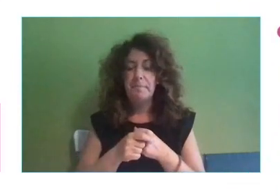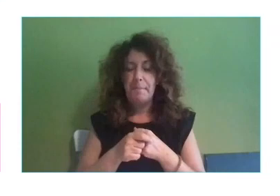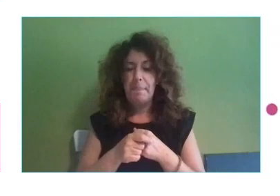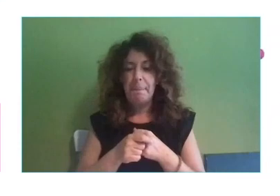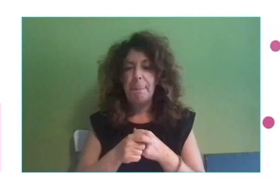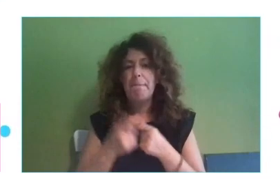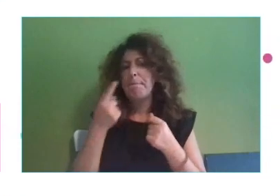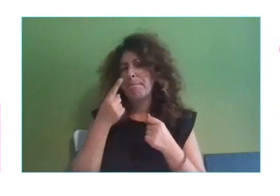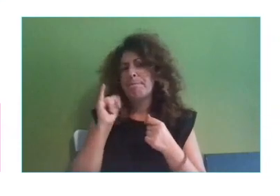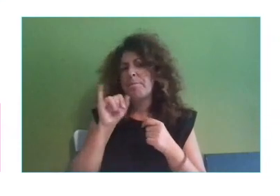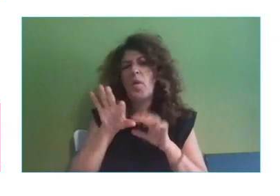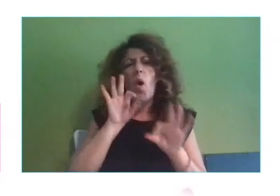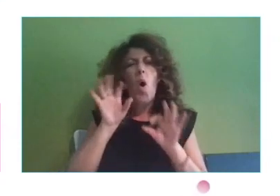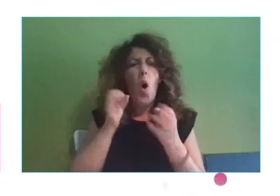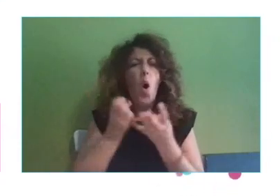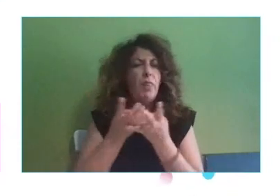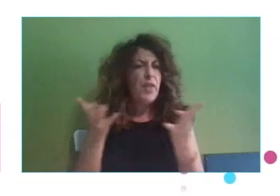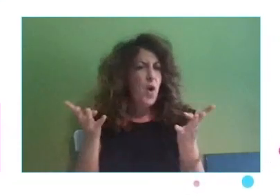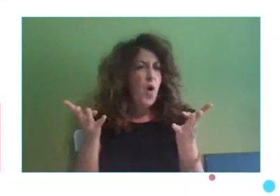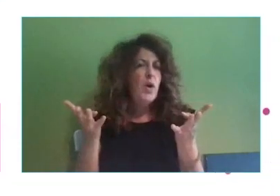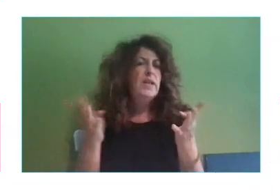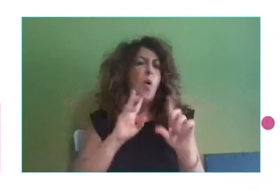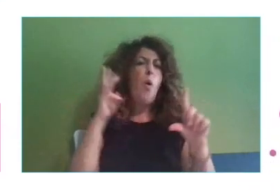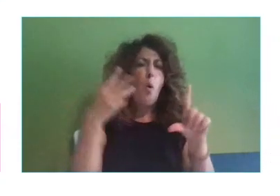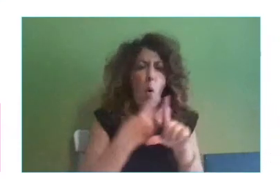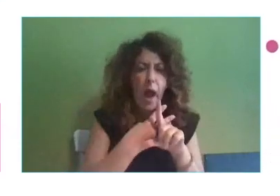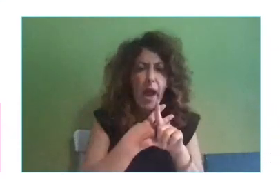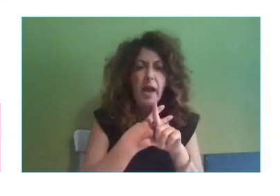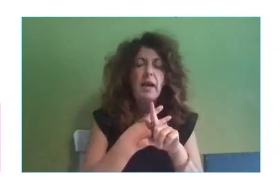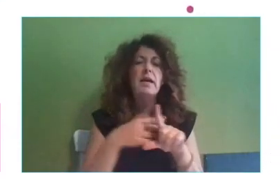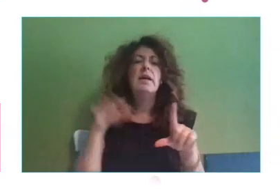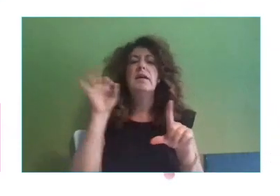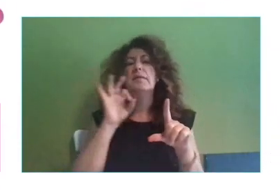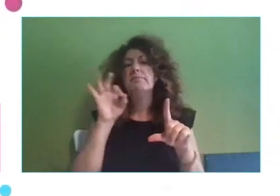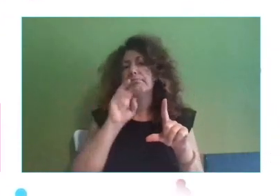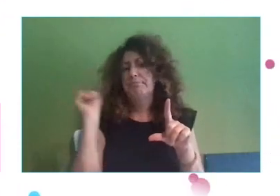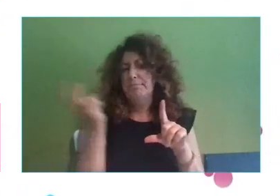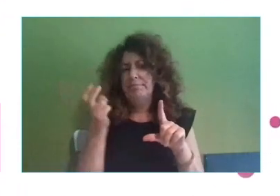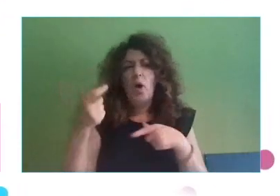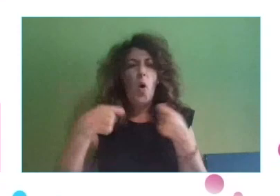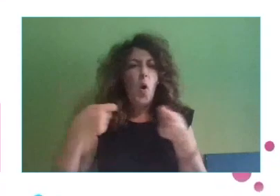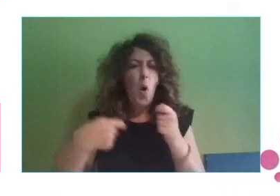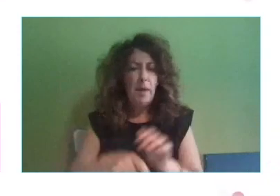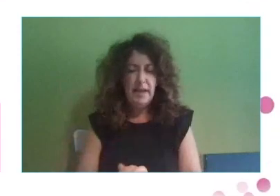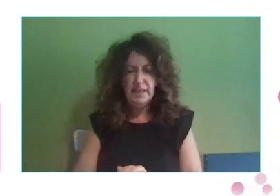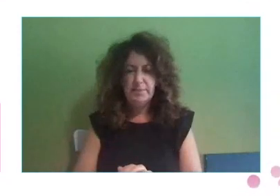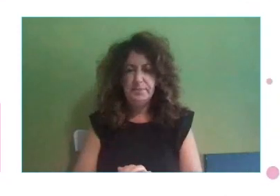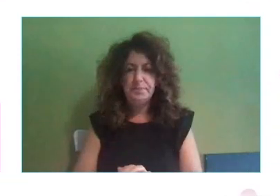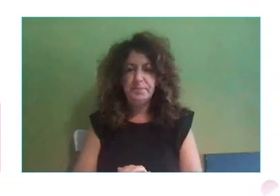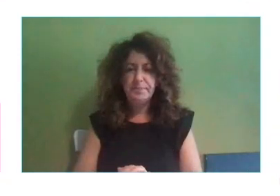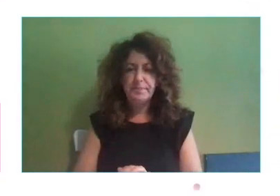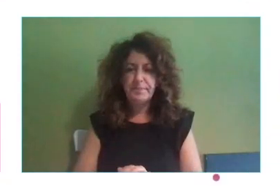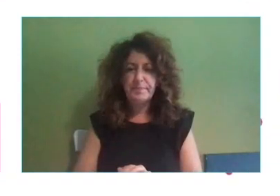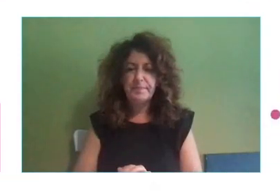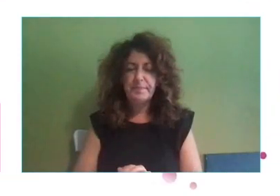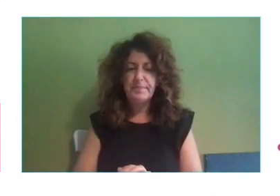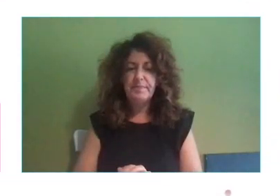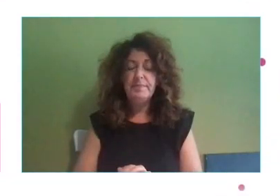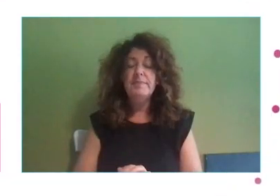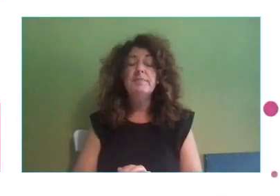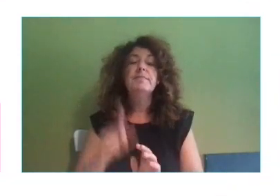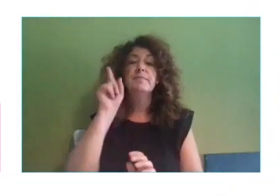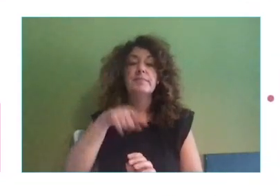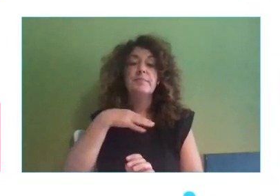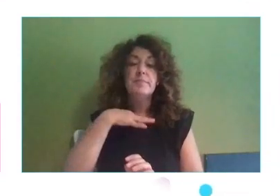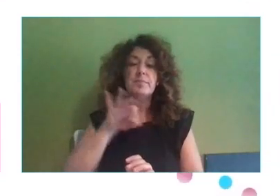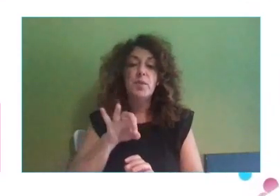importantes con la web, con toda la parte de e-commerce. Y luego tienes también mucho más potencial en lo que es la